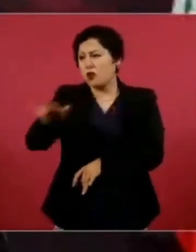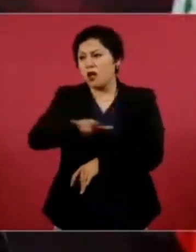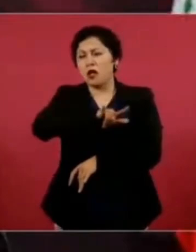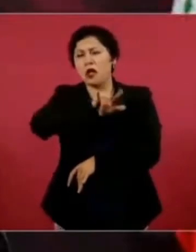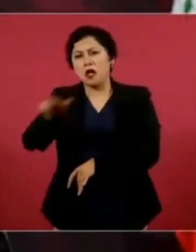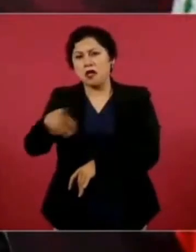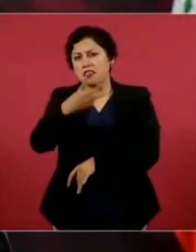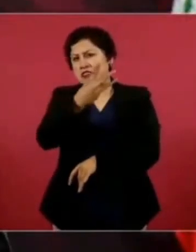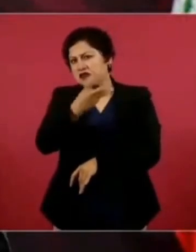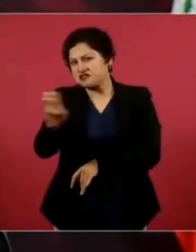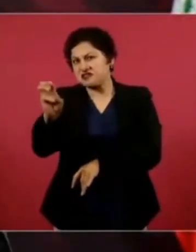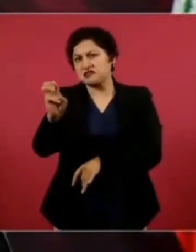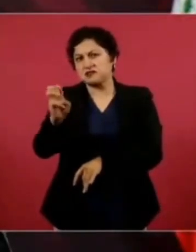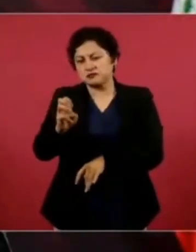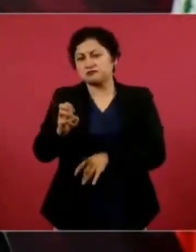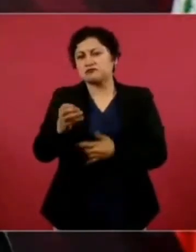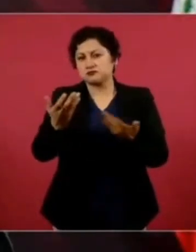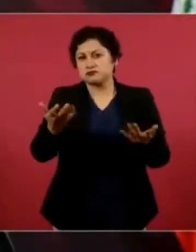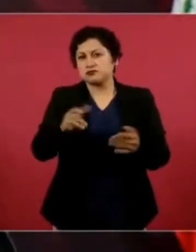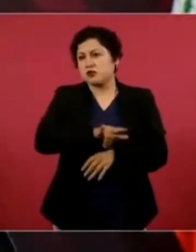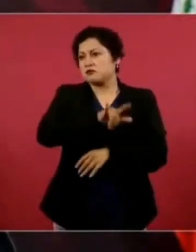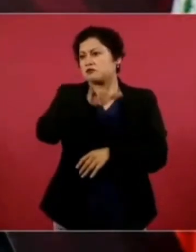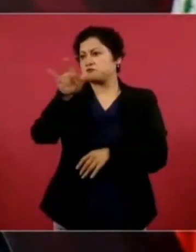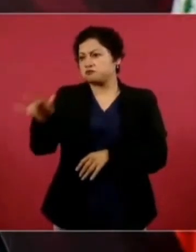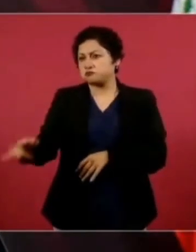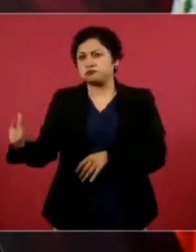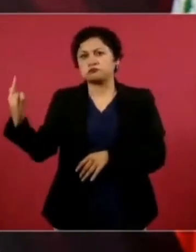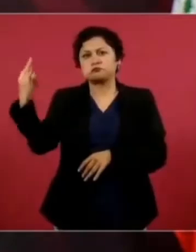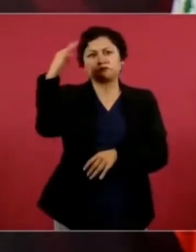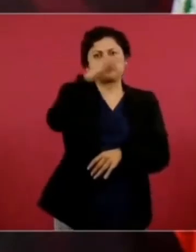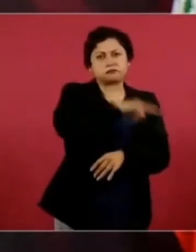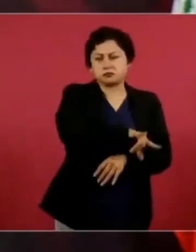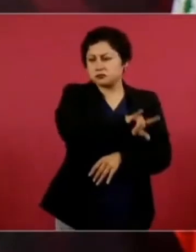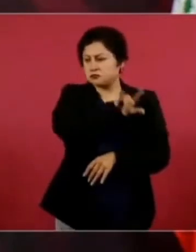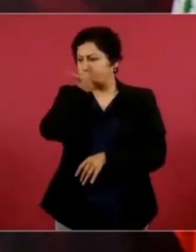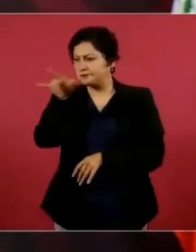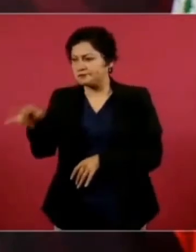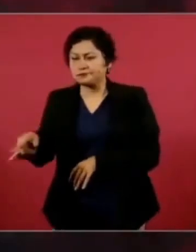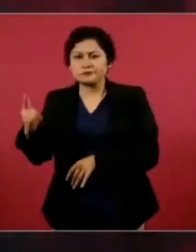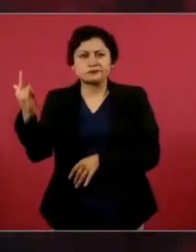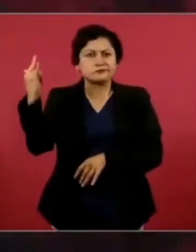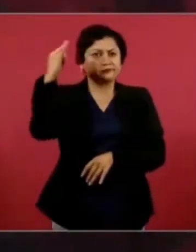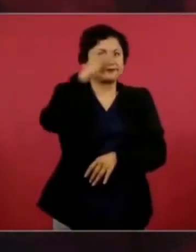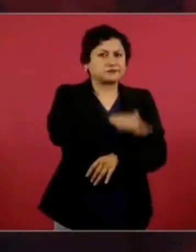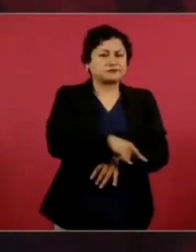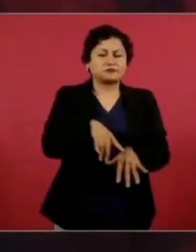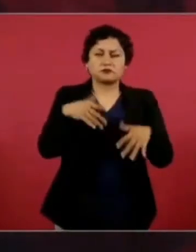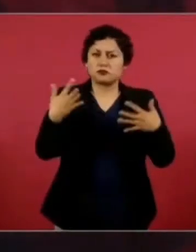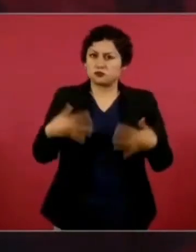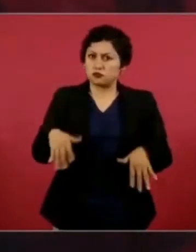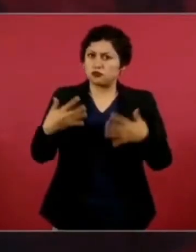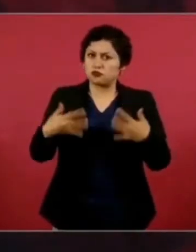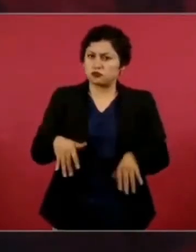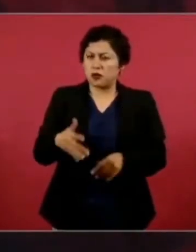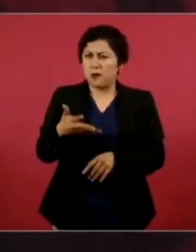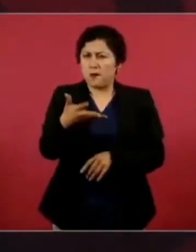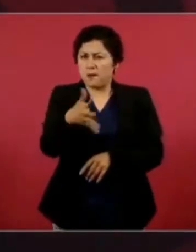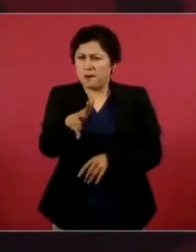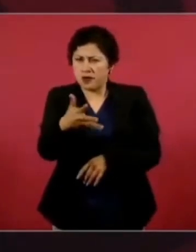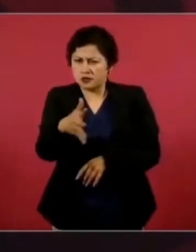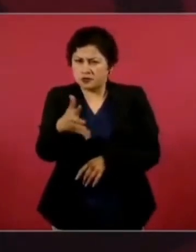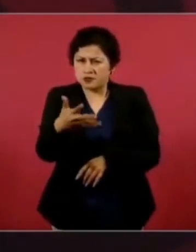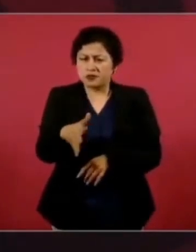que llegan y despegan, son como 550,